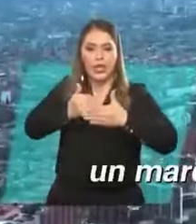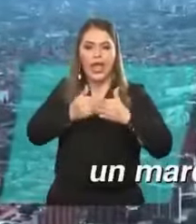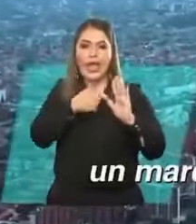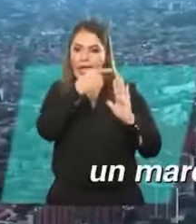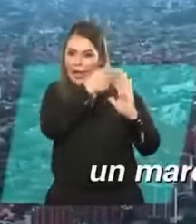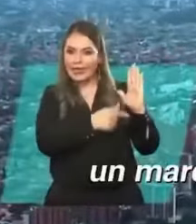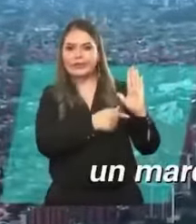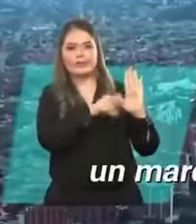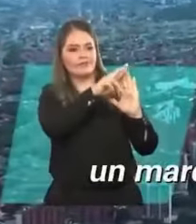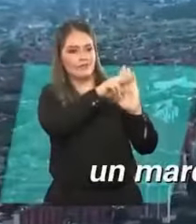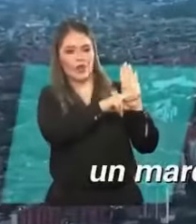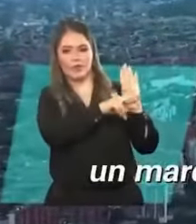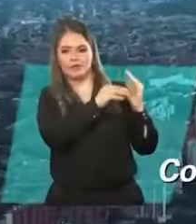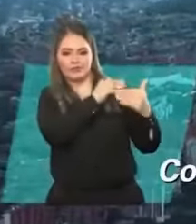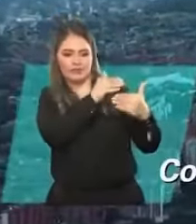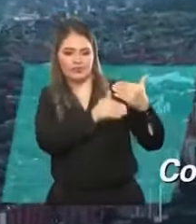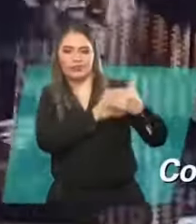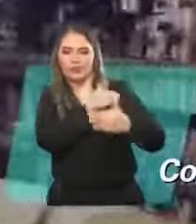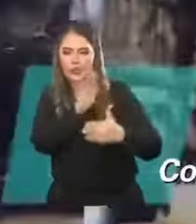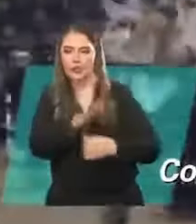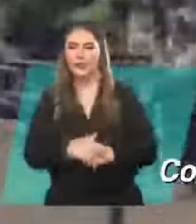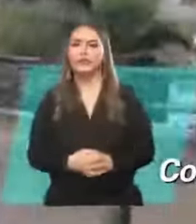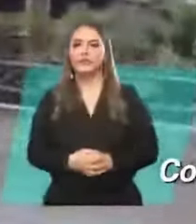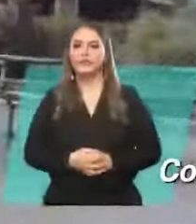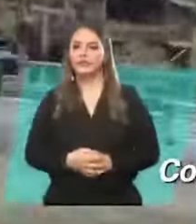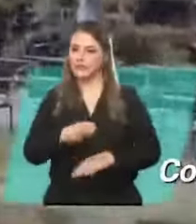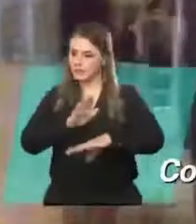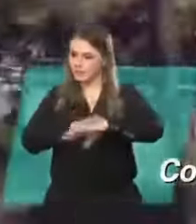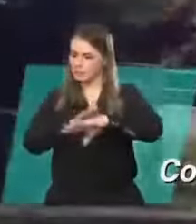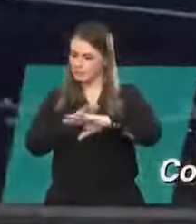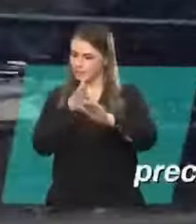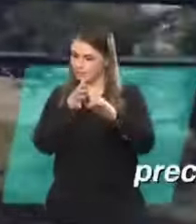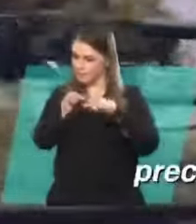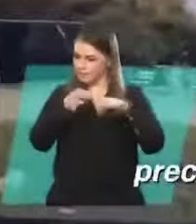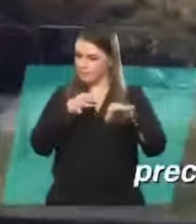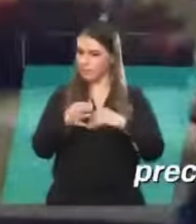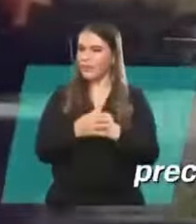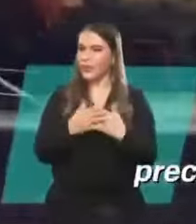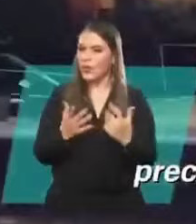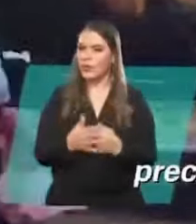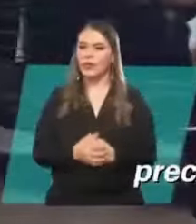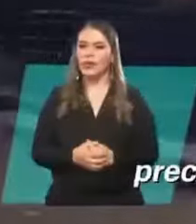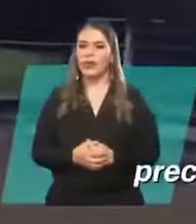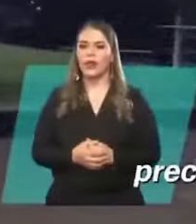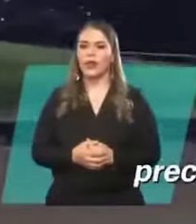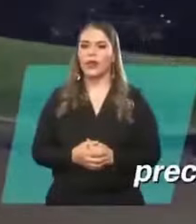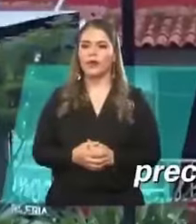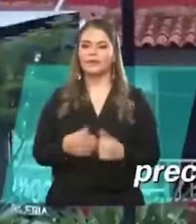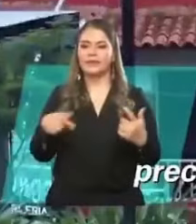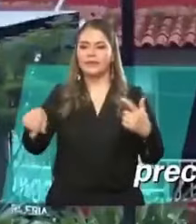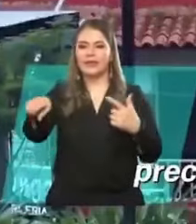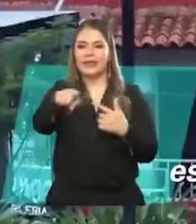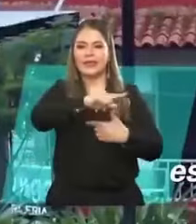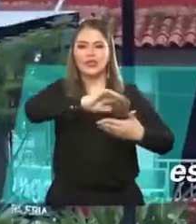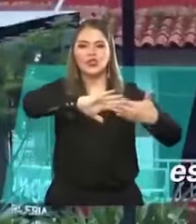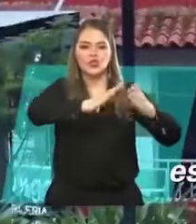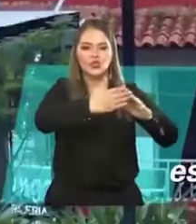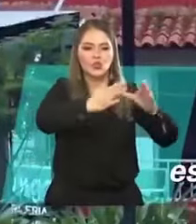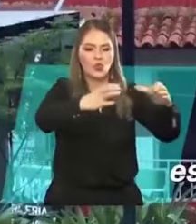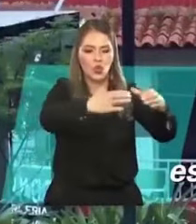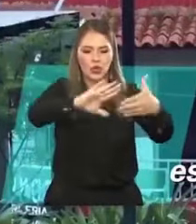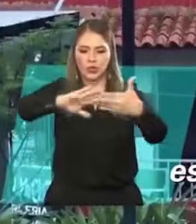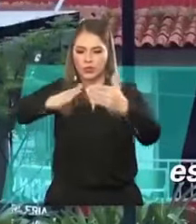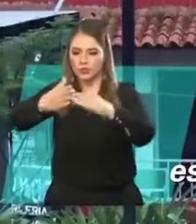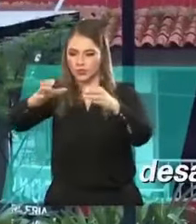marco normativo, un marco regulatorio Como instrumento de planeación es precisamente esa construcción frente a esas